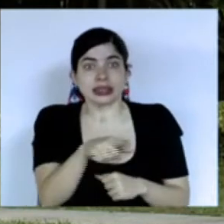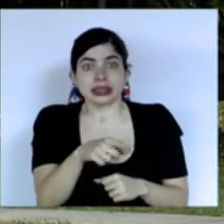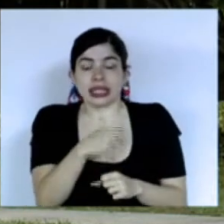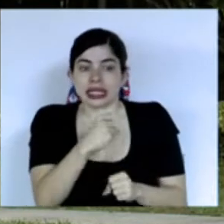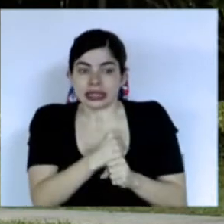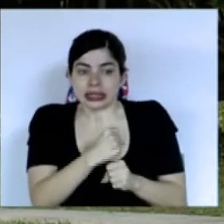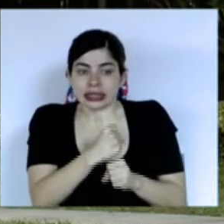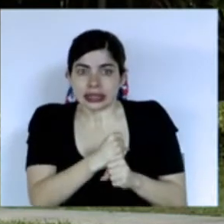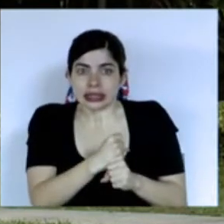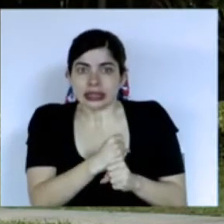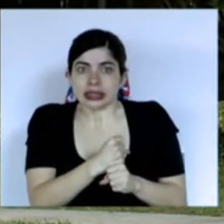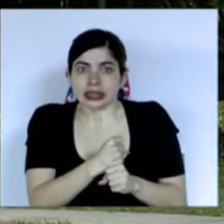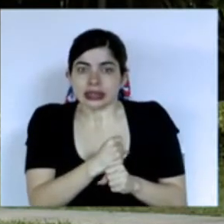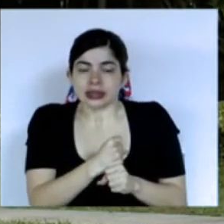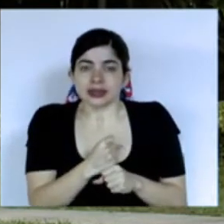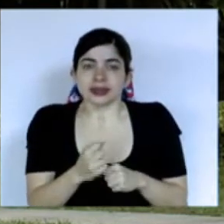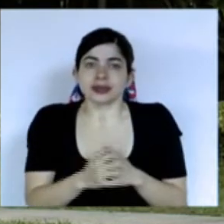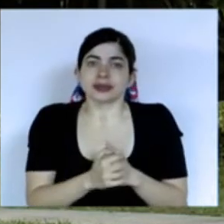que